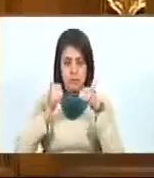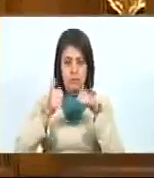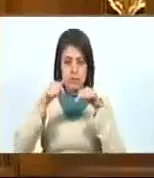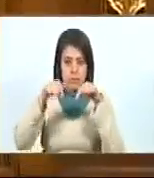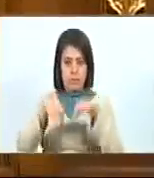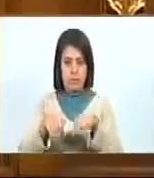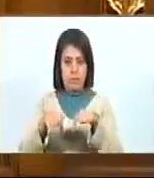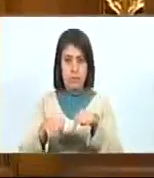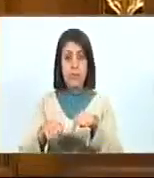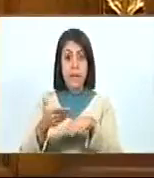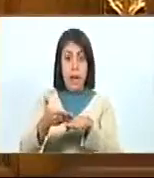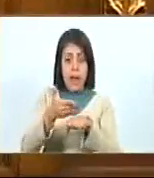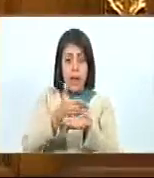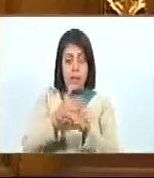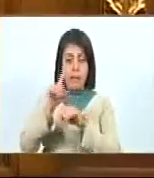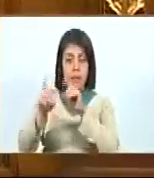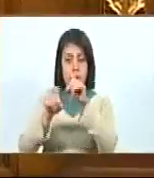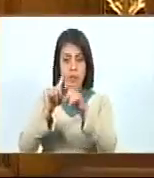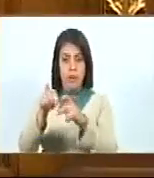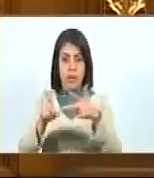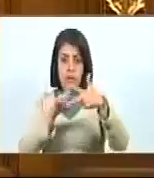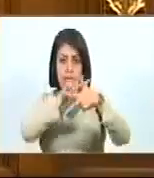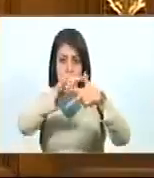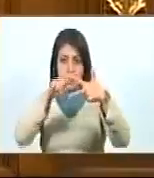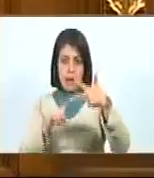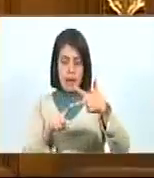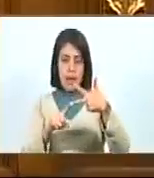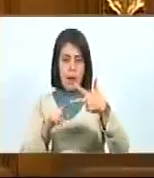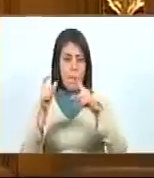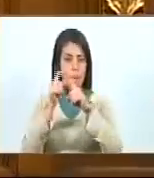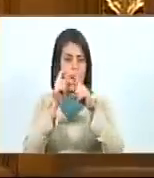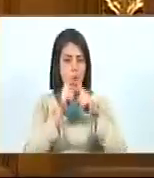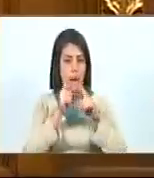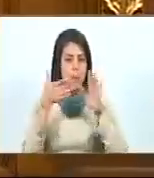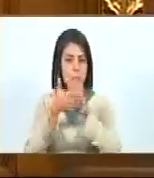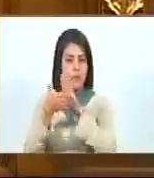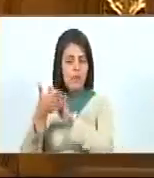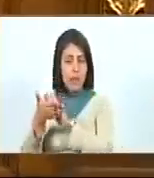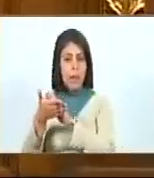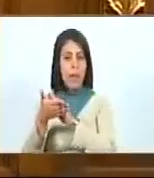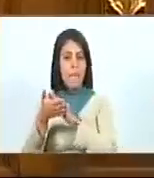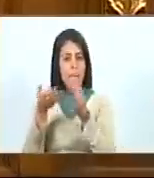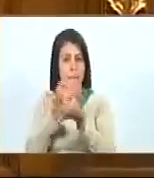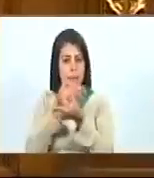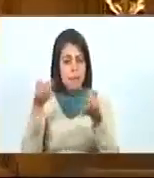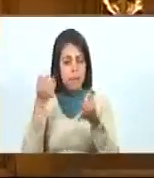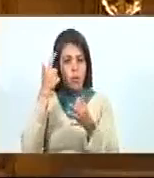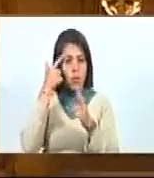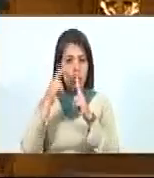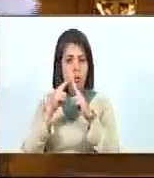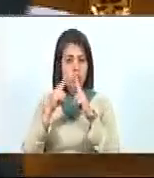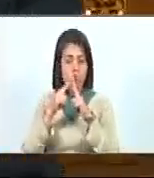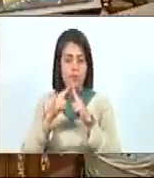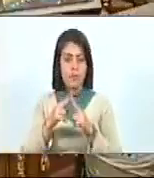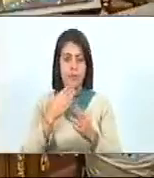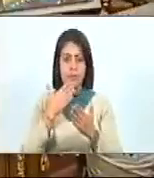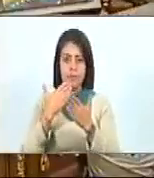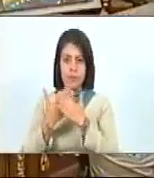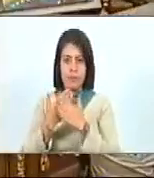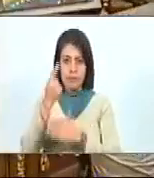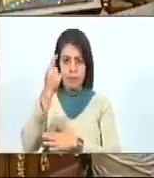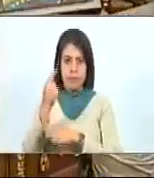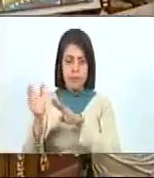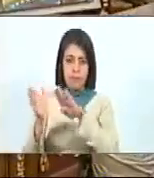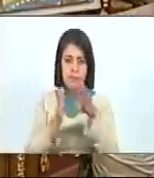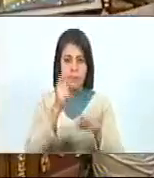antes de salir a esta consulta pública, esos tres conceptos que debemos de manejar, digamos, al pelo. Gracias, querido diputado. Tiene